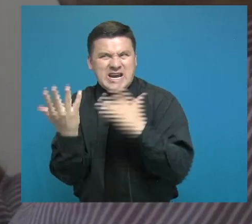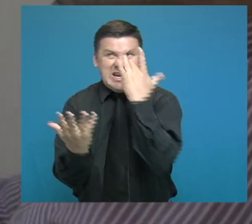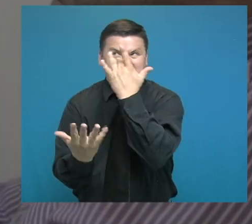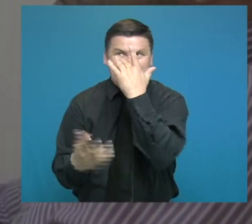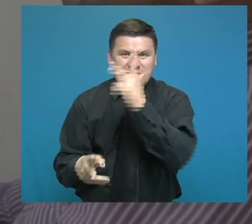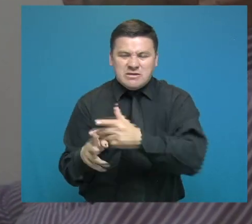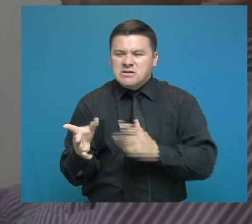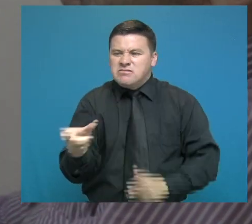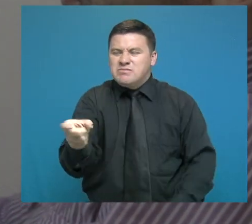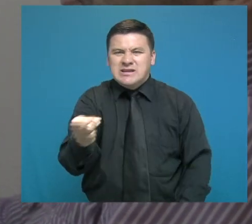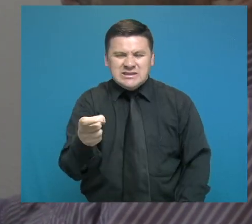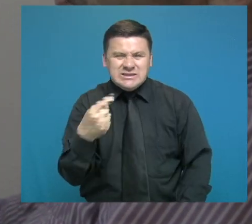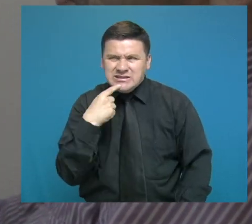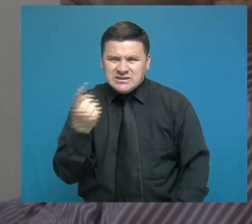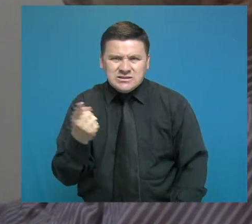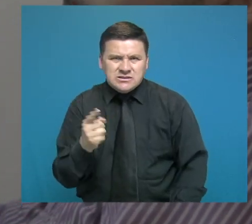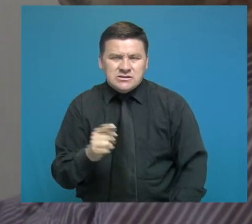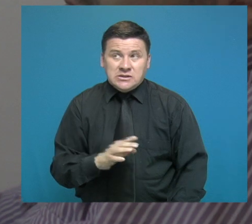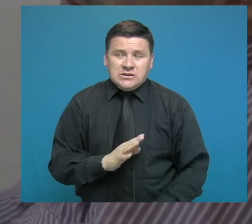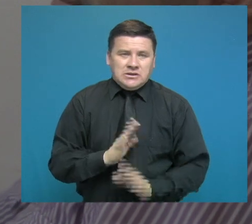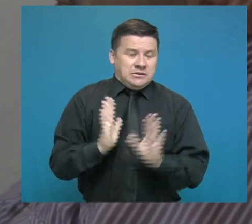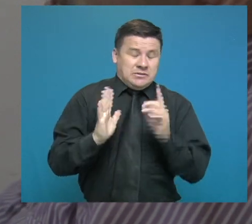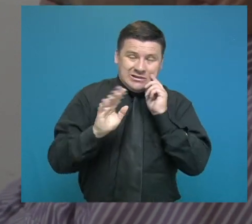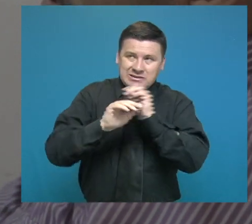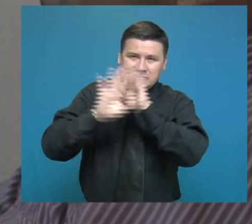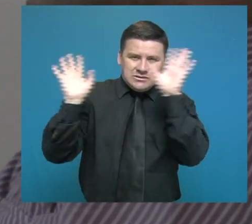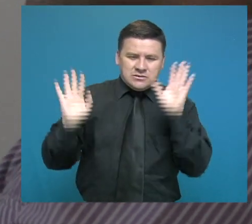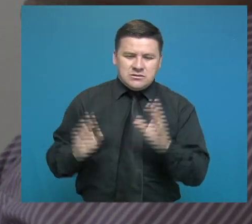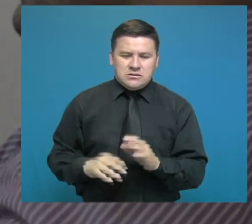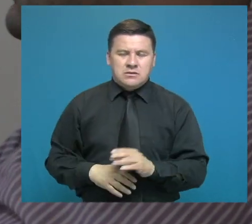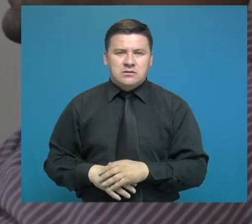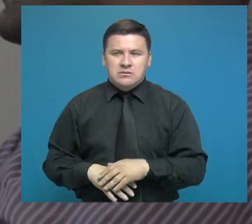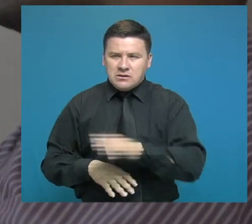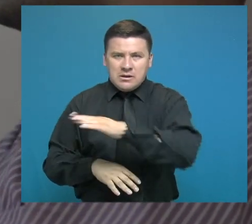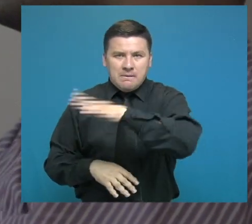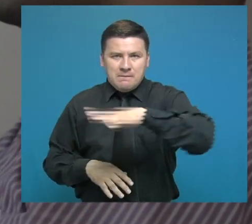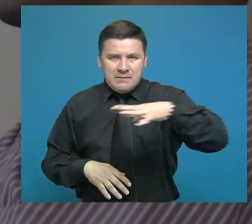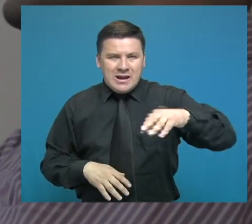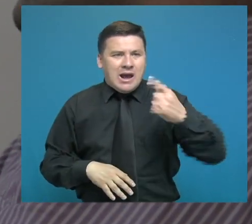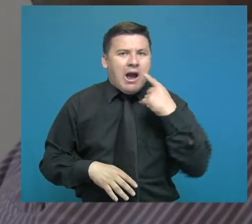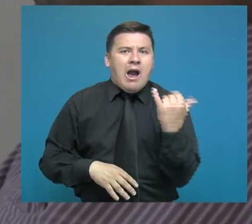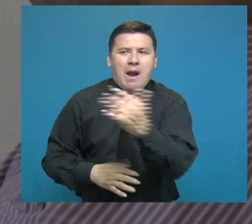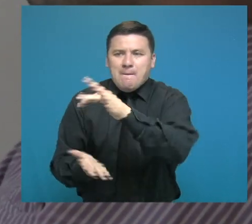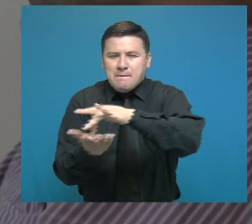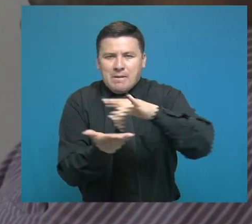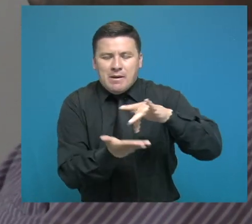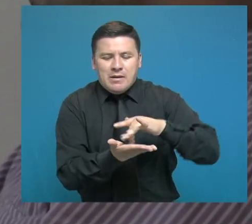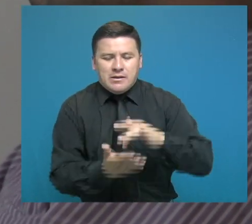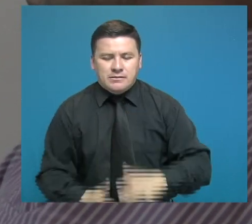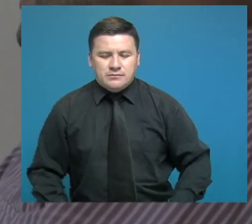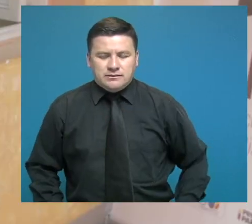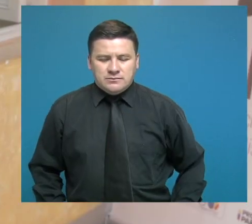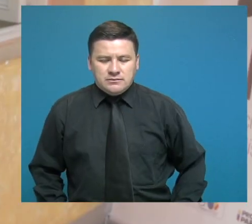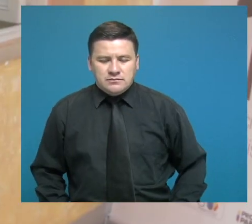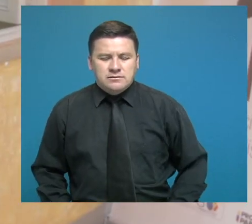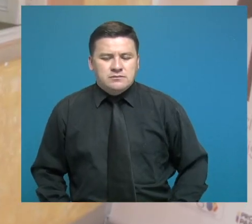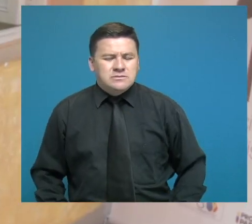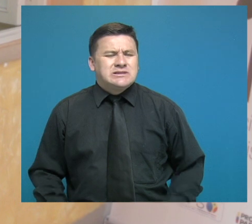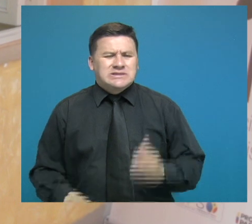pero que cada vez deja de ser menos difuso, se vuelve más legible y tiene lazos con Magdalena Medellín, Ramonizarse.